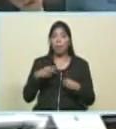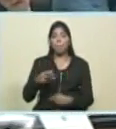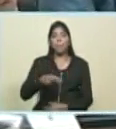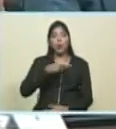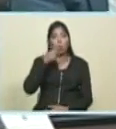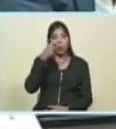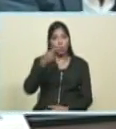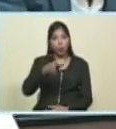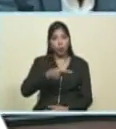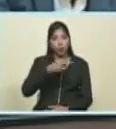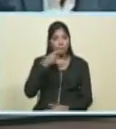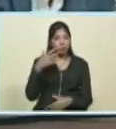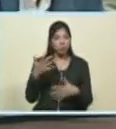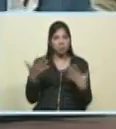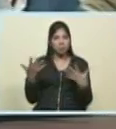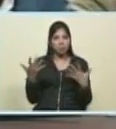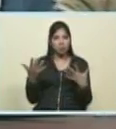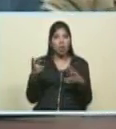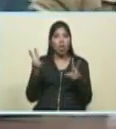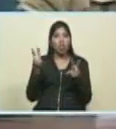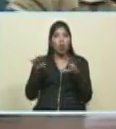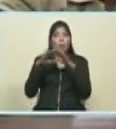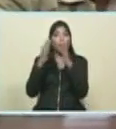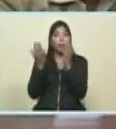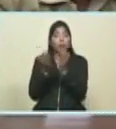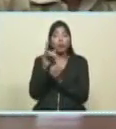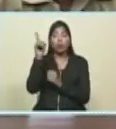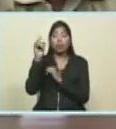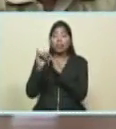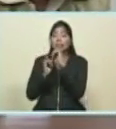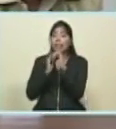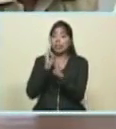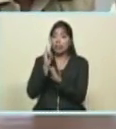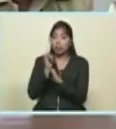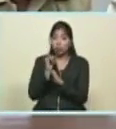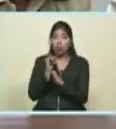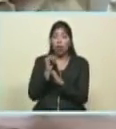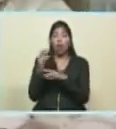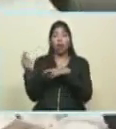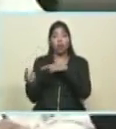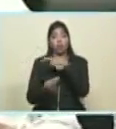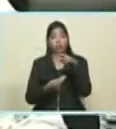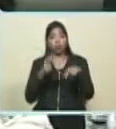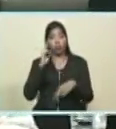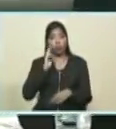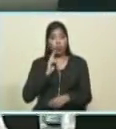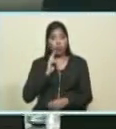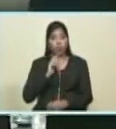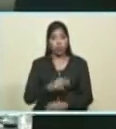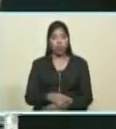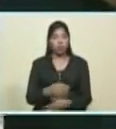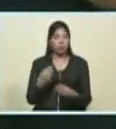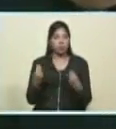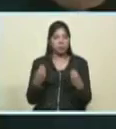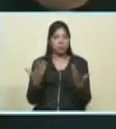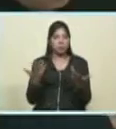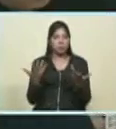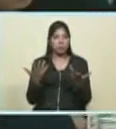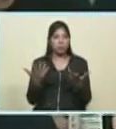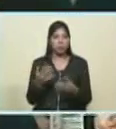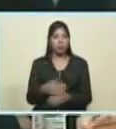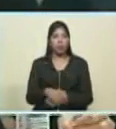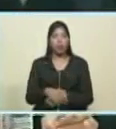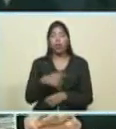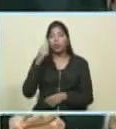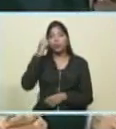de construcción del nuevo mundo la política internacional de la revolución bolivariana como parte de la agenda